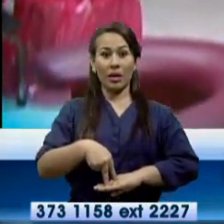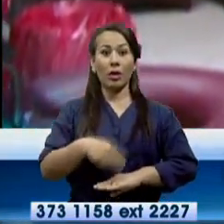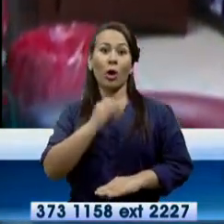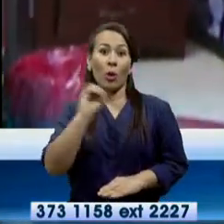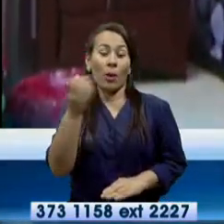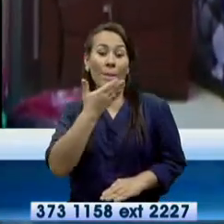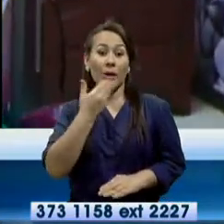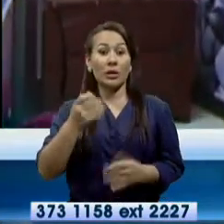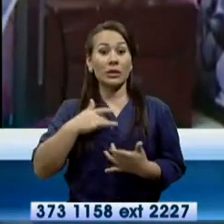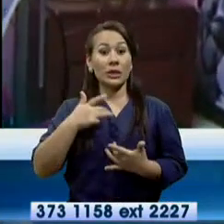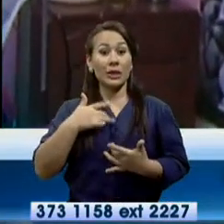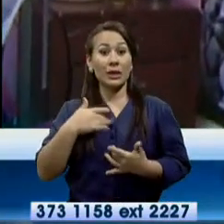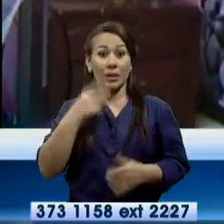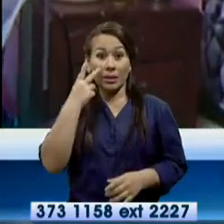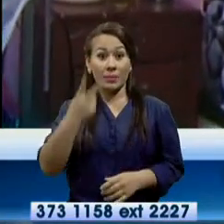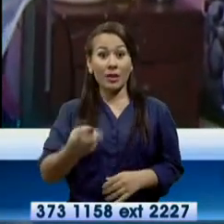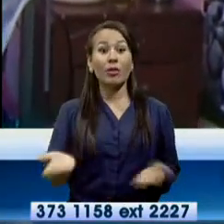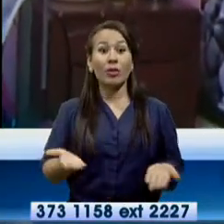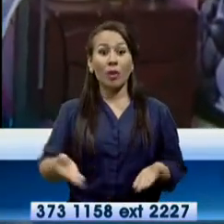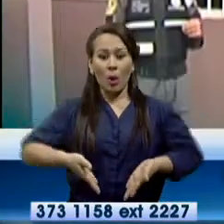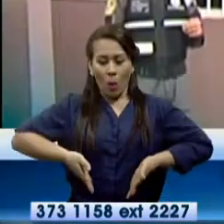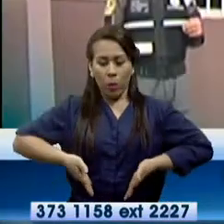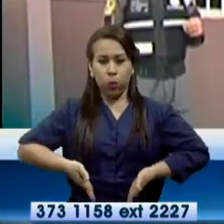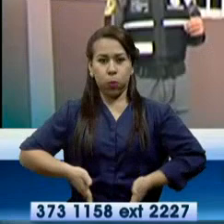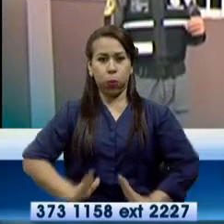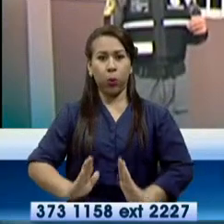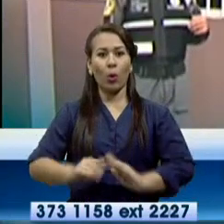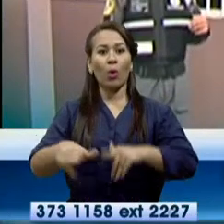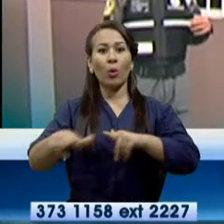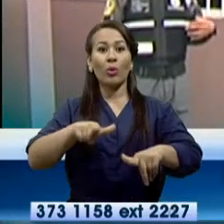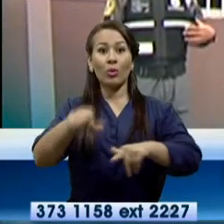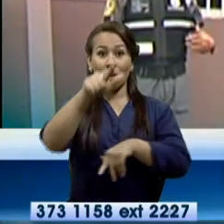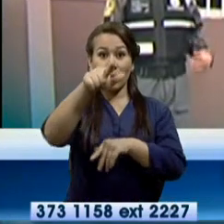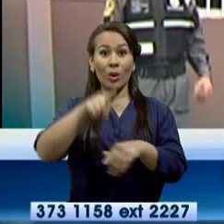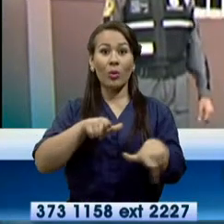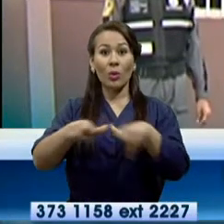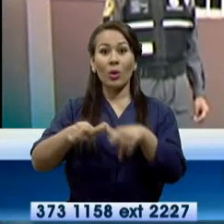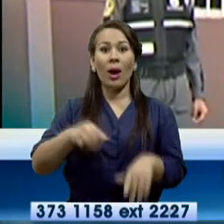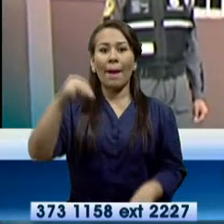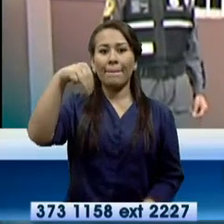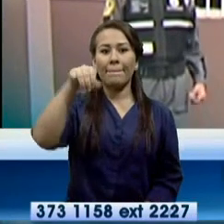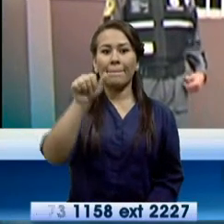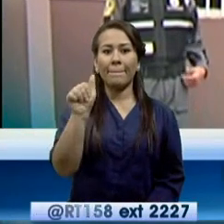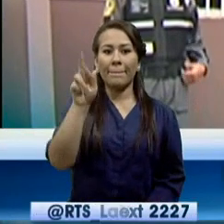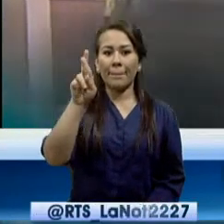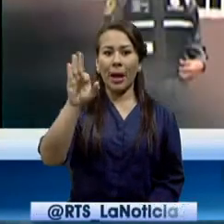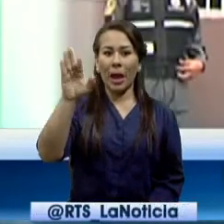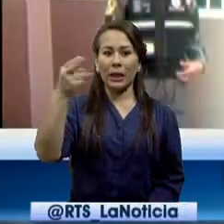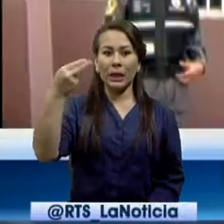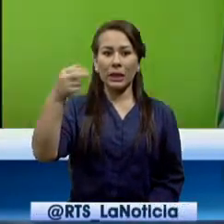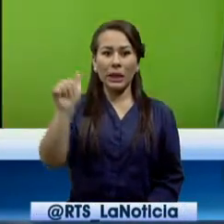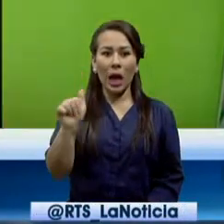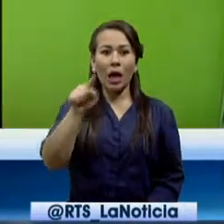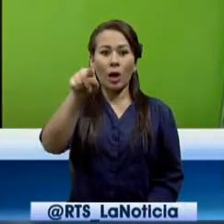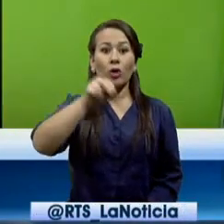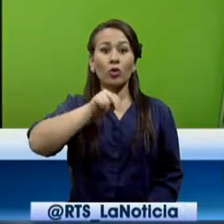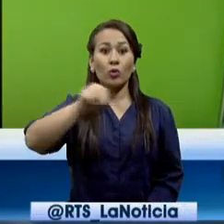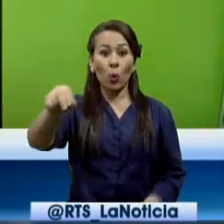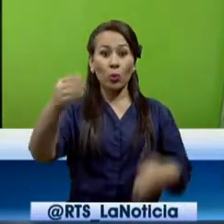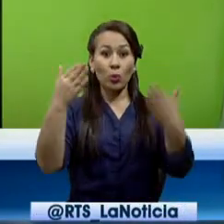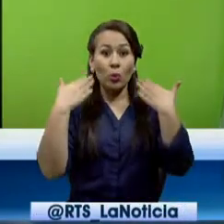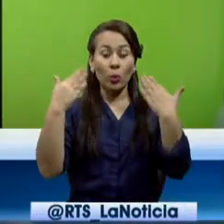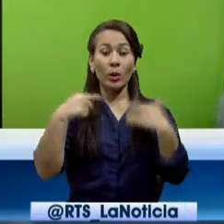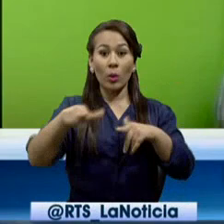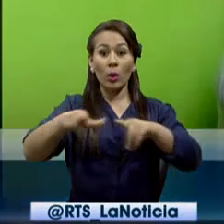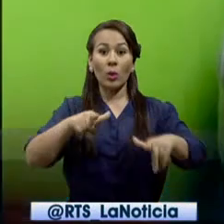pueda sentirse, así dan a luz las mujeres en el Centro de Salud Marta de Roldós, norte de Guayaquil. Se trata de